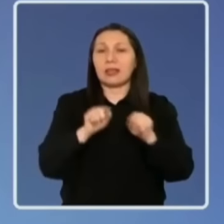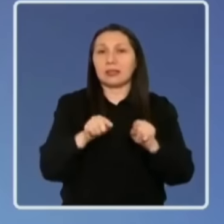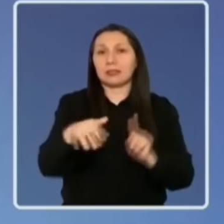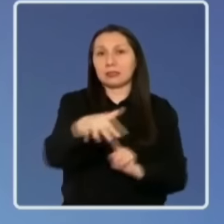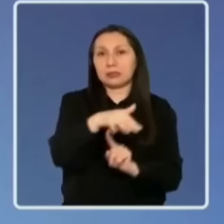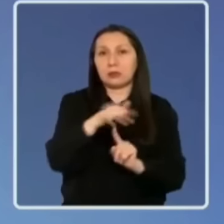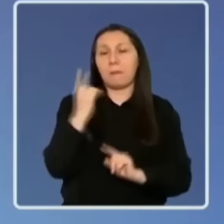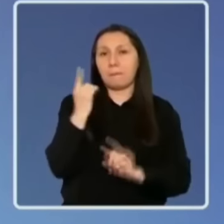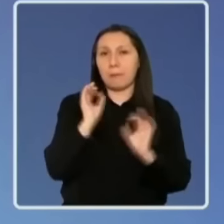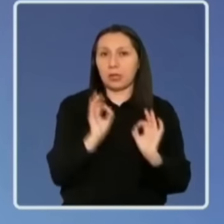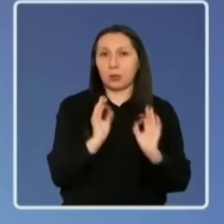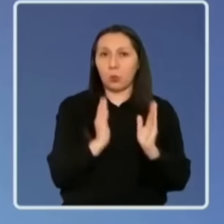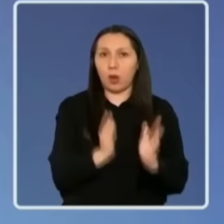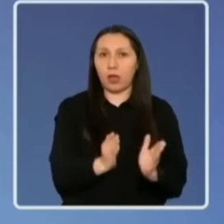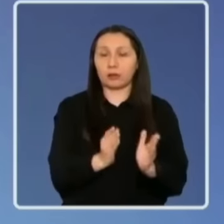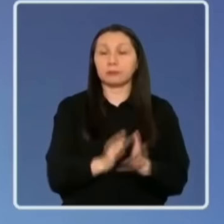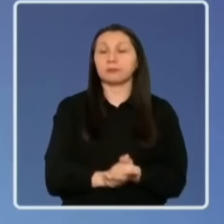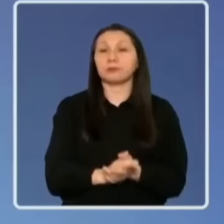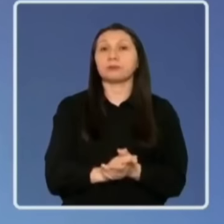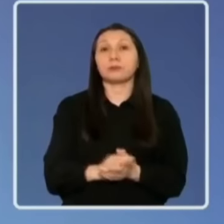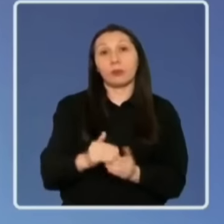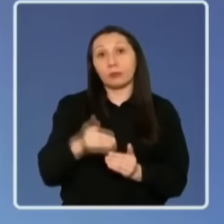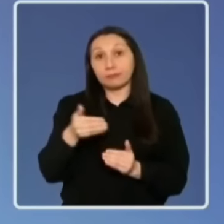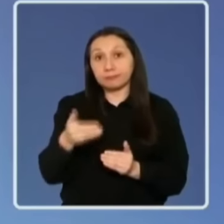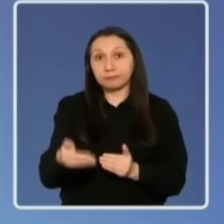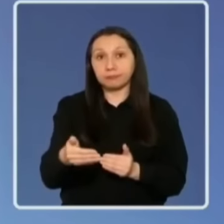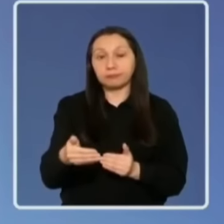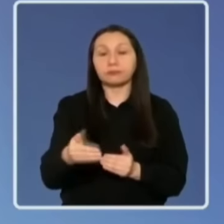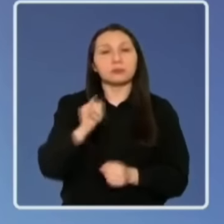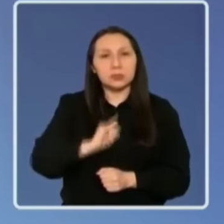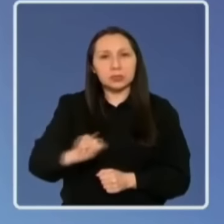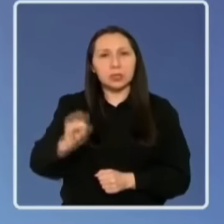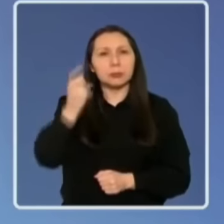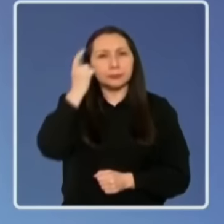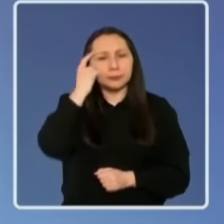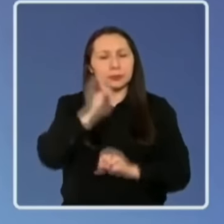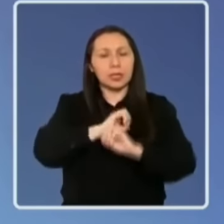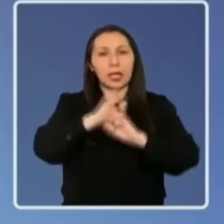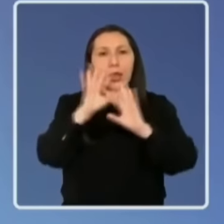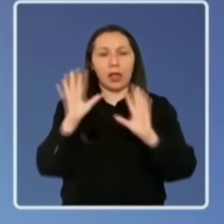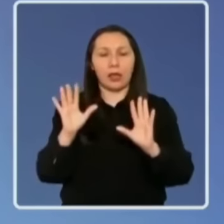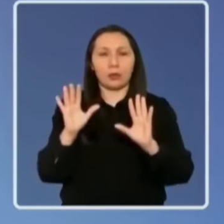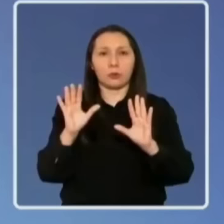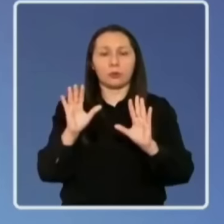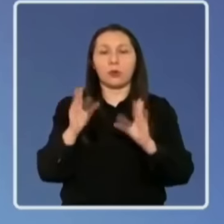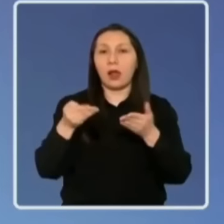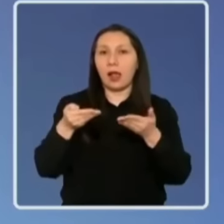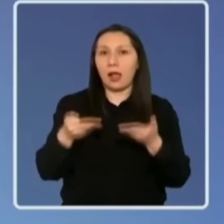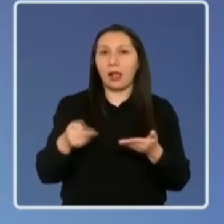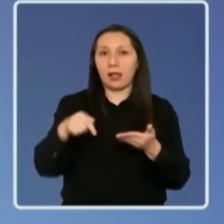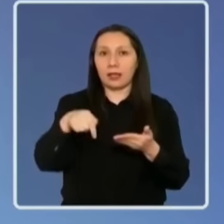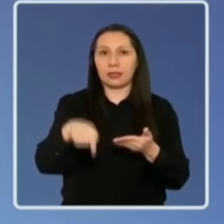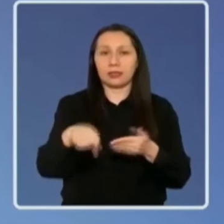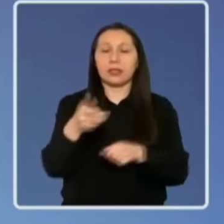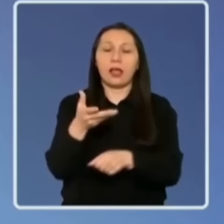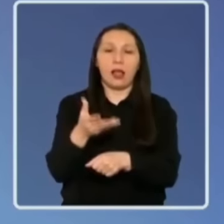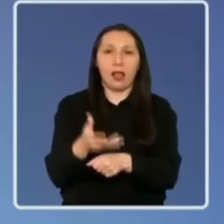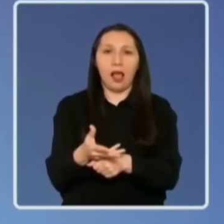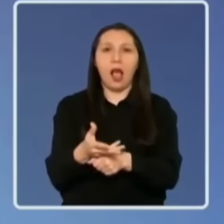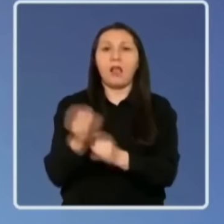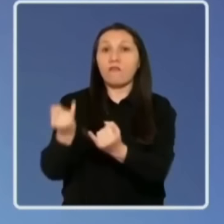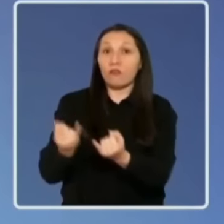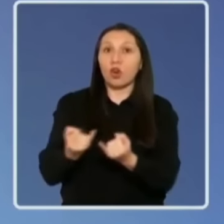en particular. Y enseguida, tener siempre claro que acá existen